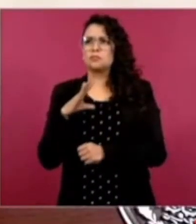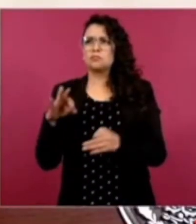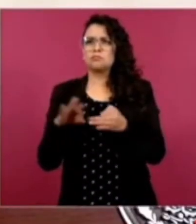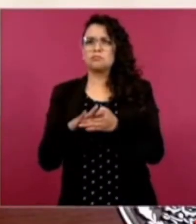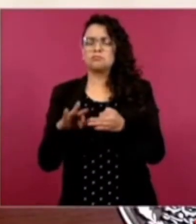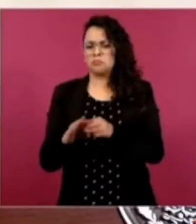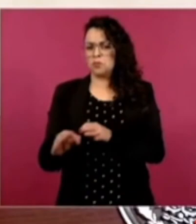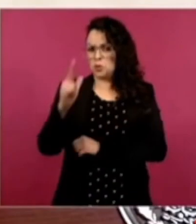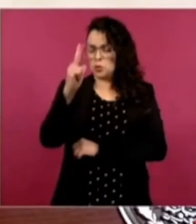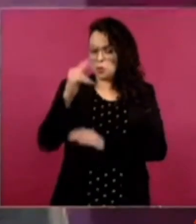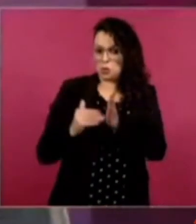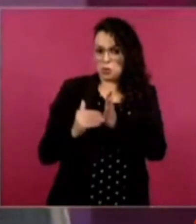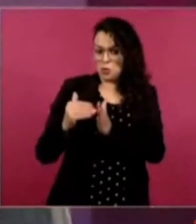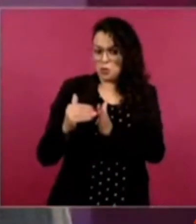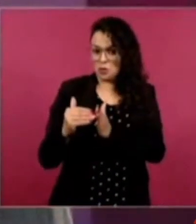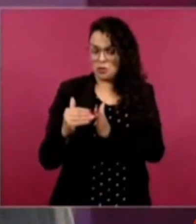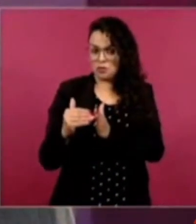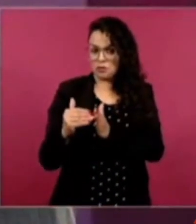millones.